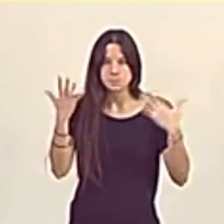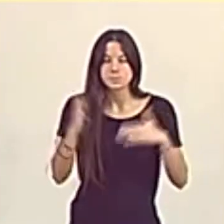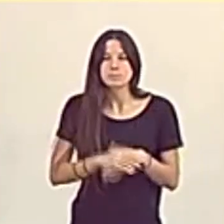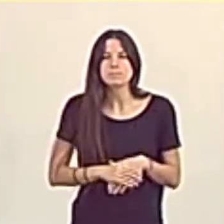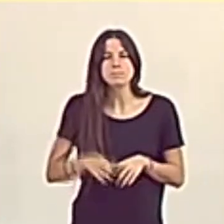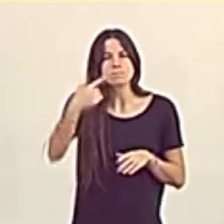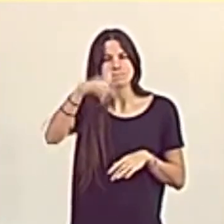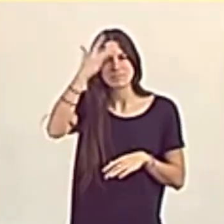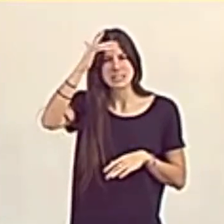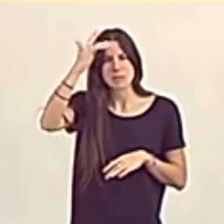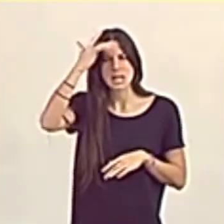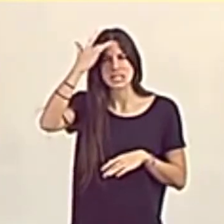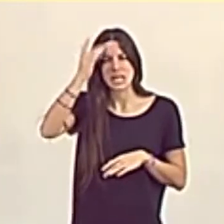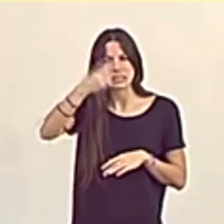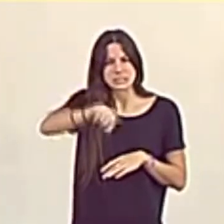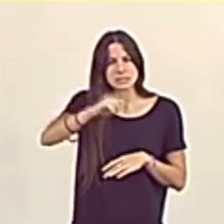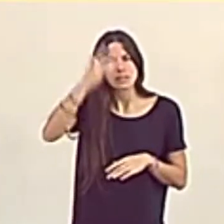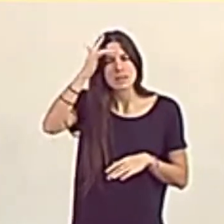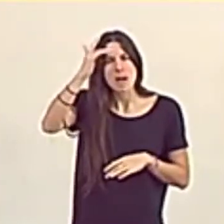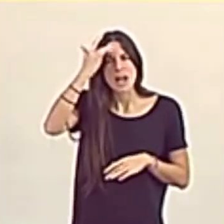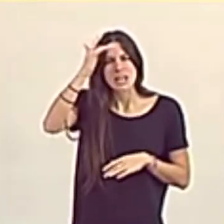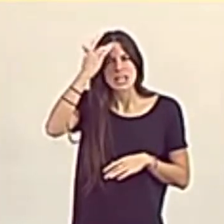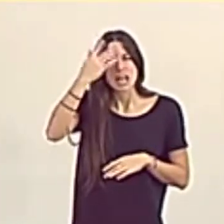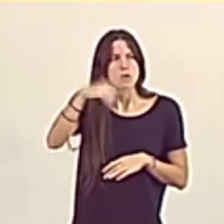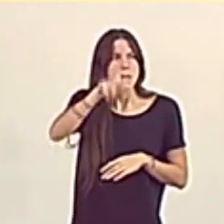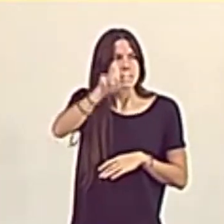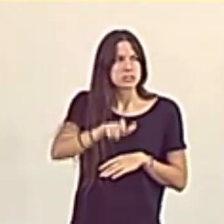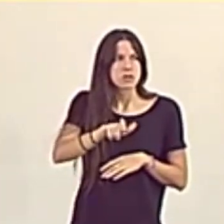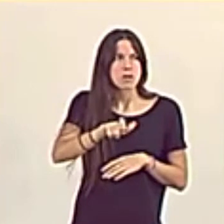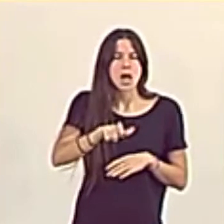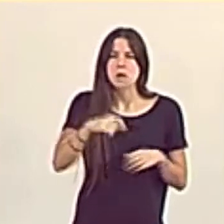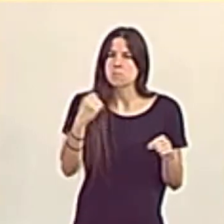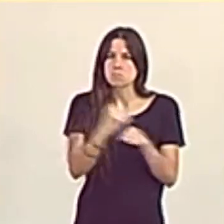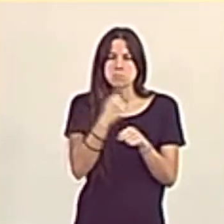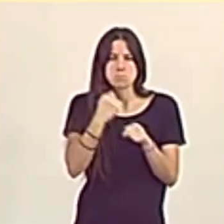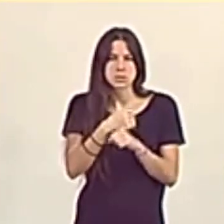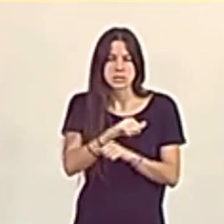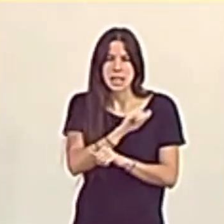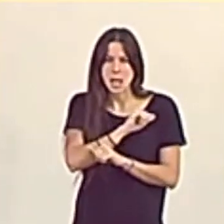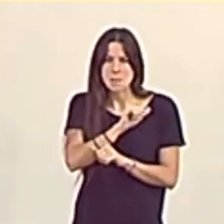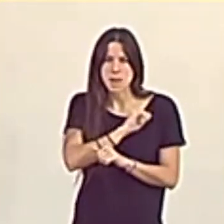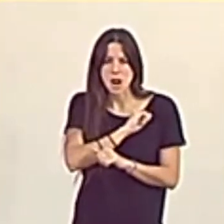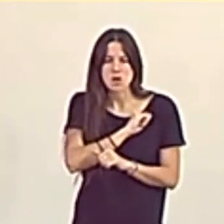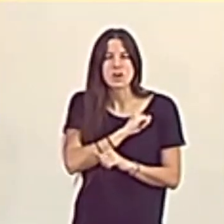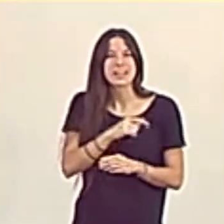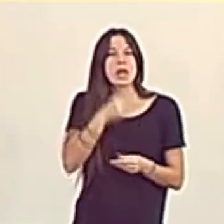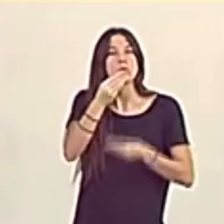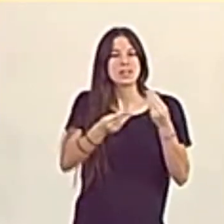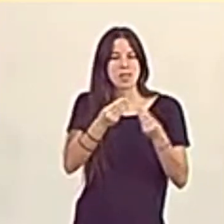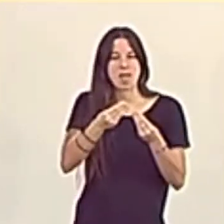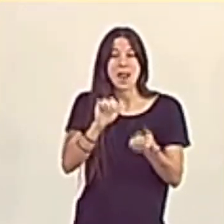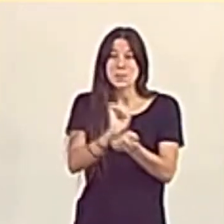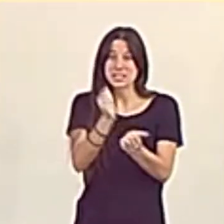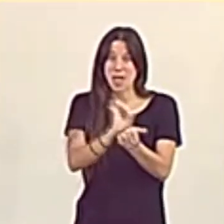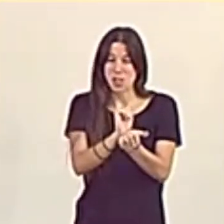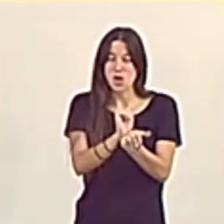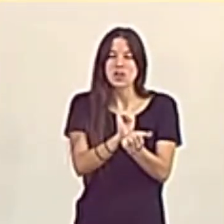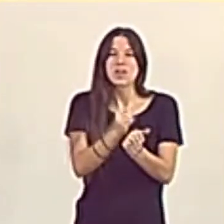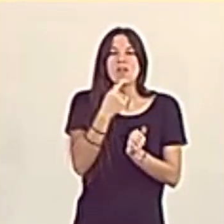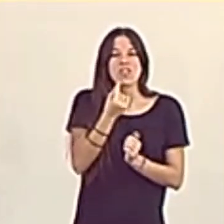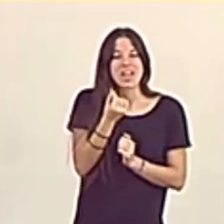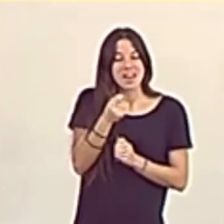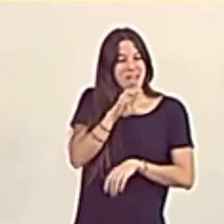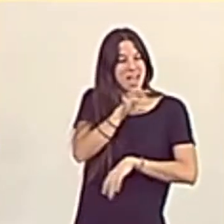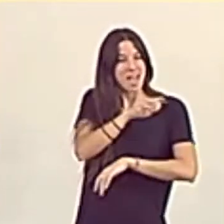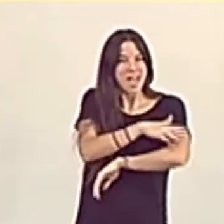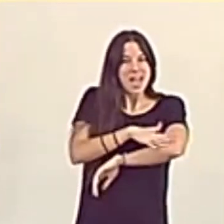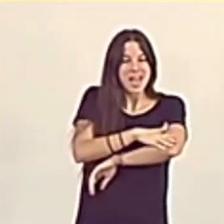¿Se imaginan ustedes un desempleado que utilizase la prestación que recibe del Estado para pagar la primera letra de